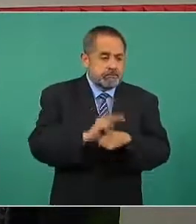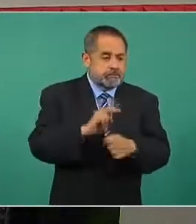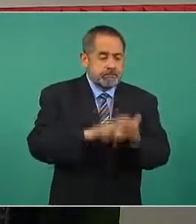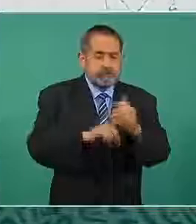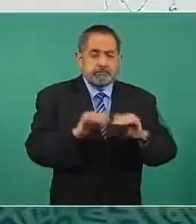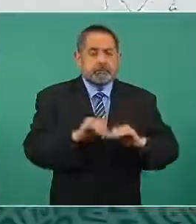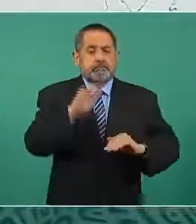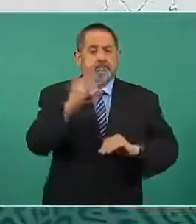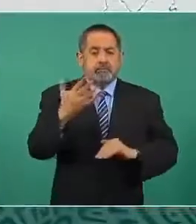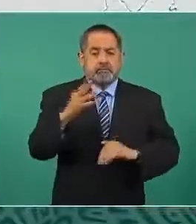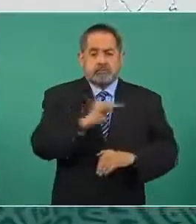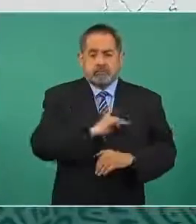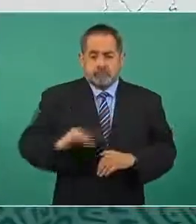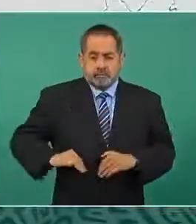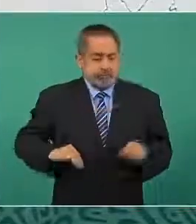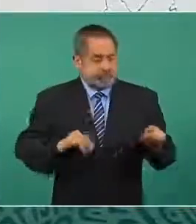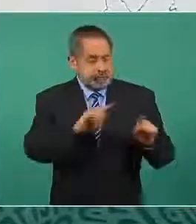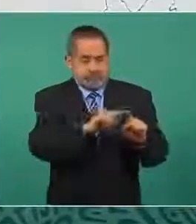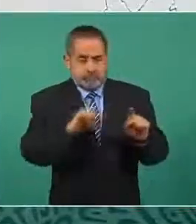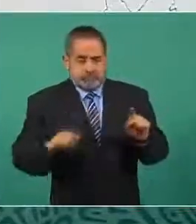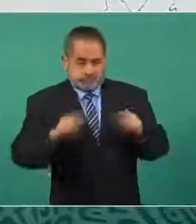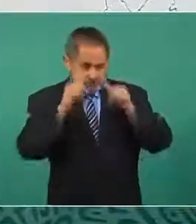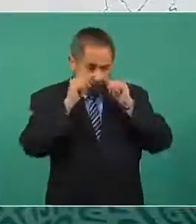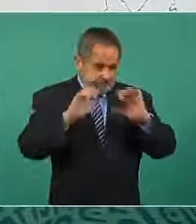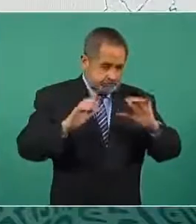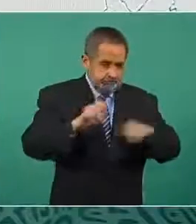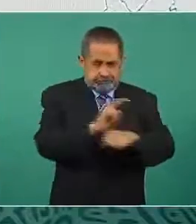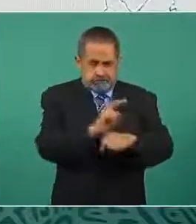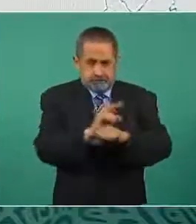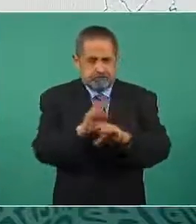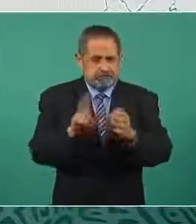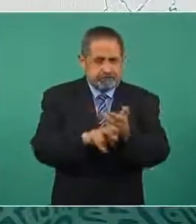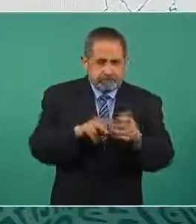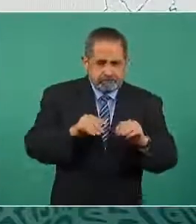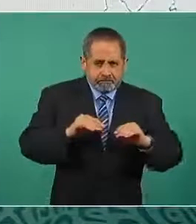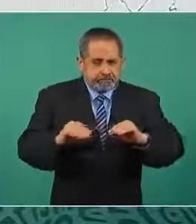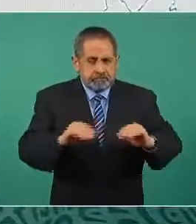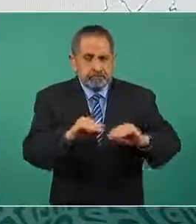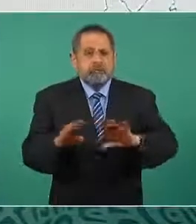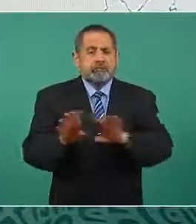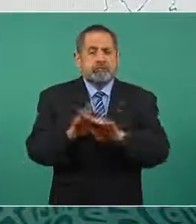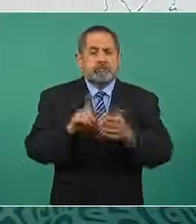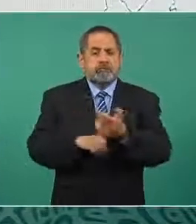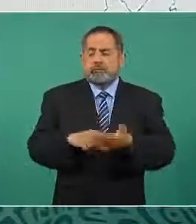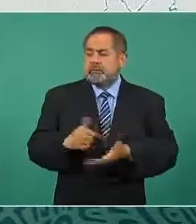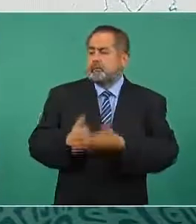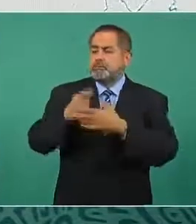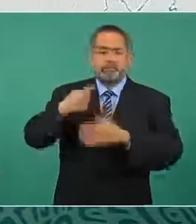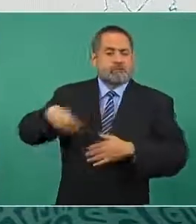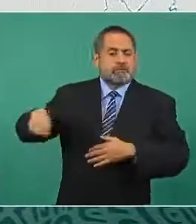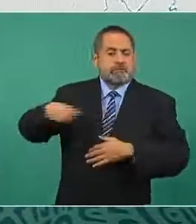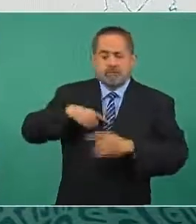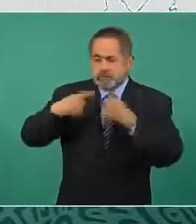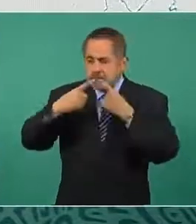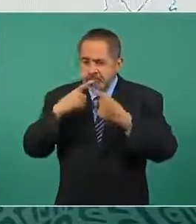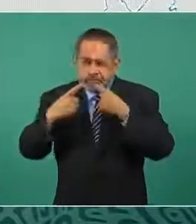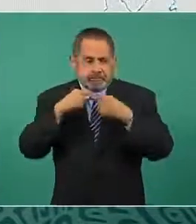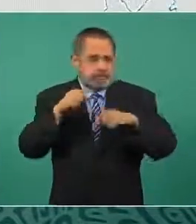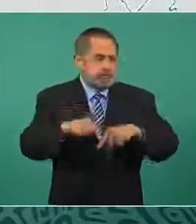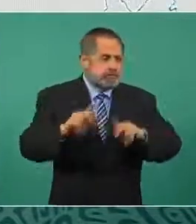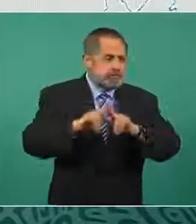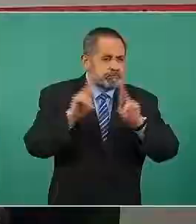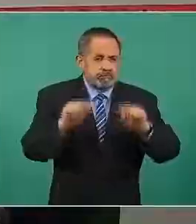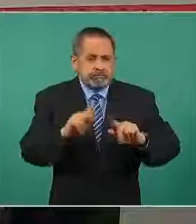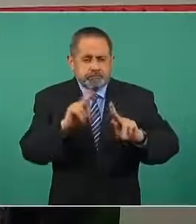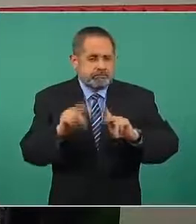estos 50 municipios acciones focalizadas mediante las mesas de la construcción de paz se